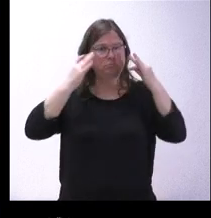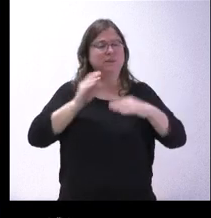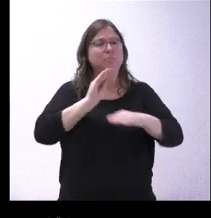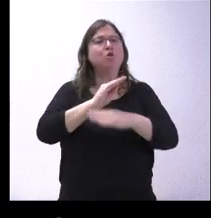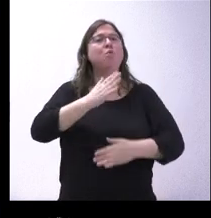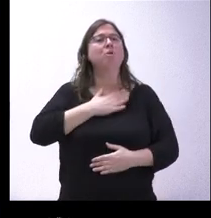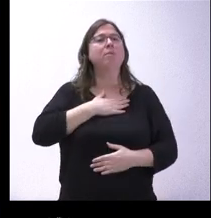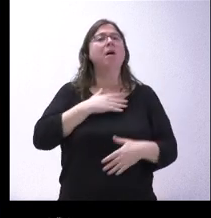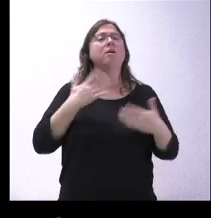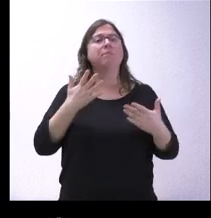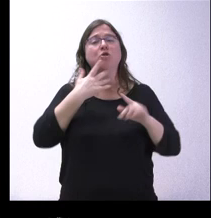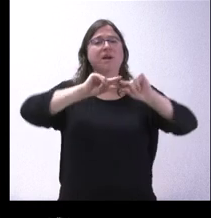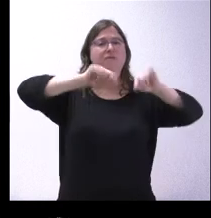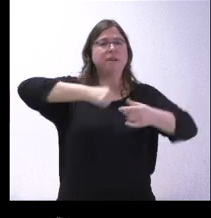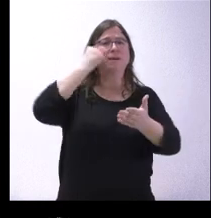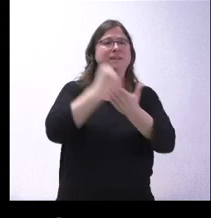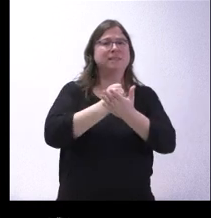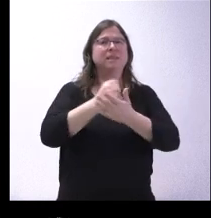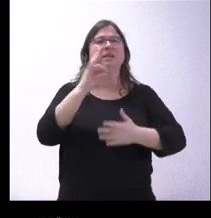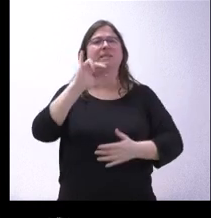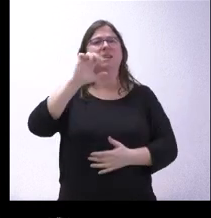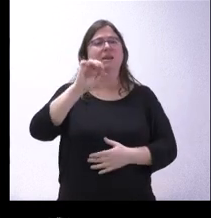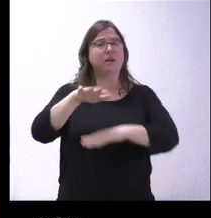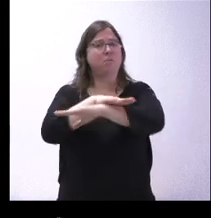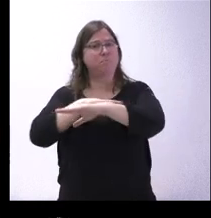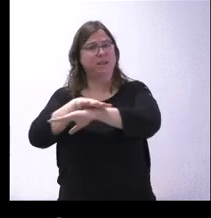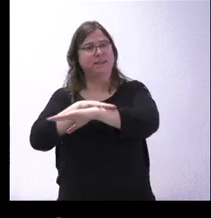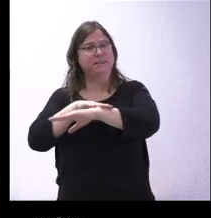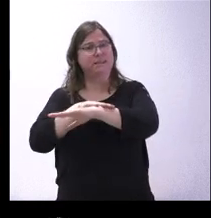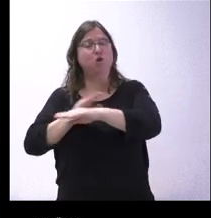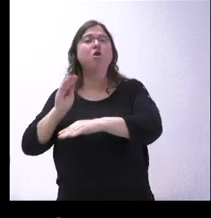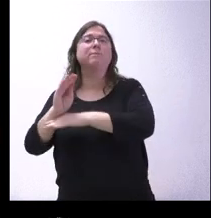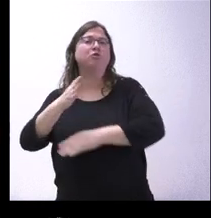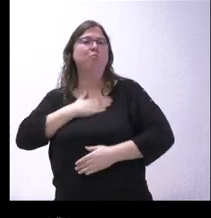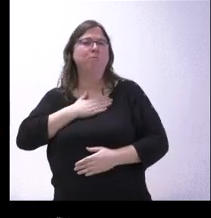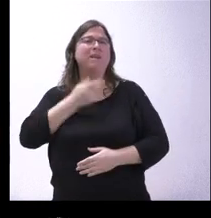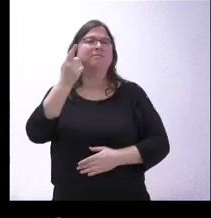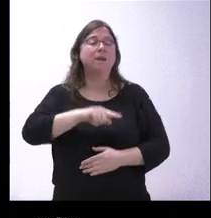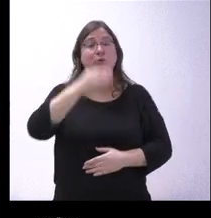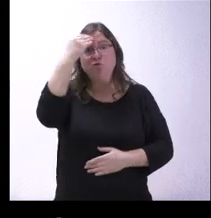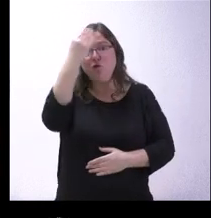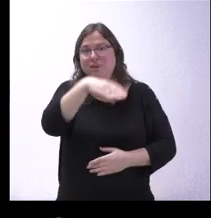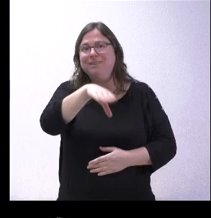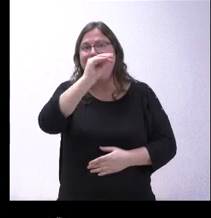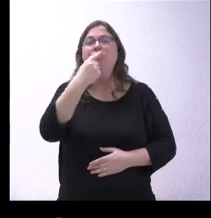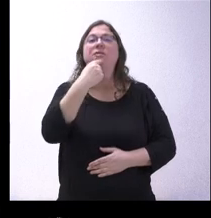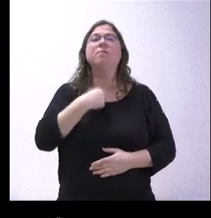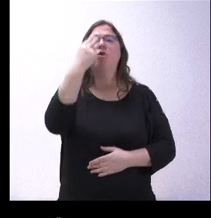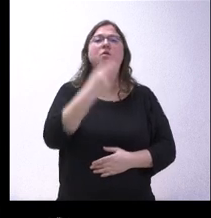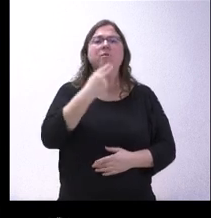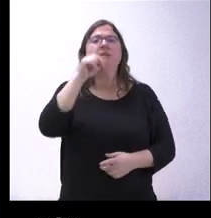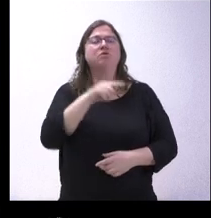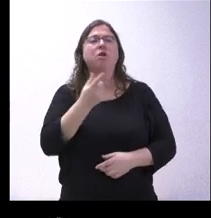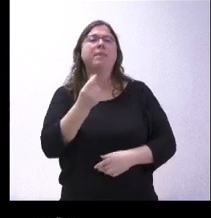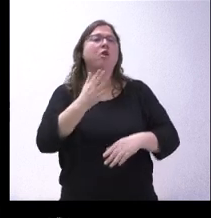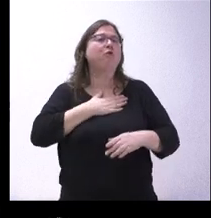Y, sin embargo, cuando los firma Seillasa por parte del Ministerio, también hablan de inversión propia. Y lo que tengo yo entendido y quisiera confirmar es si en realidad procede